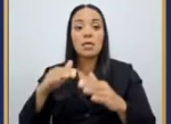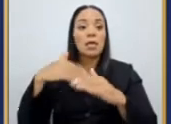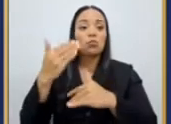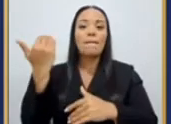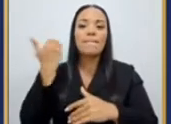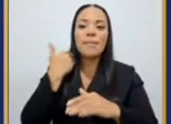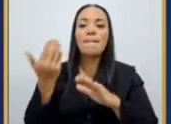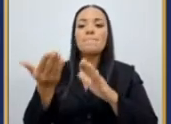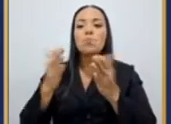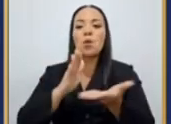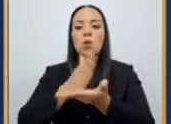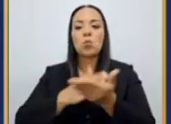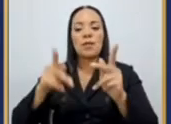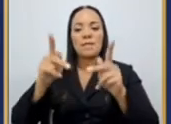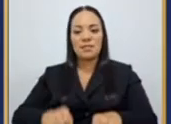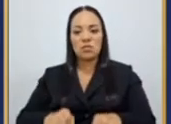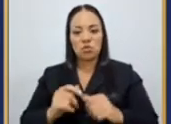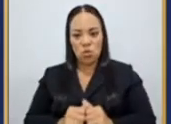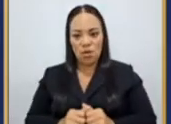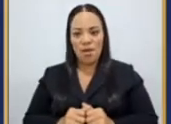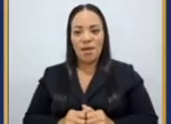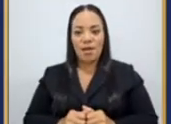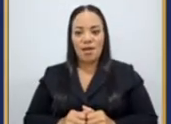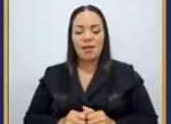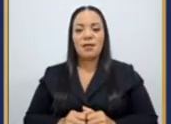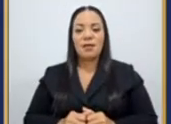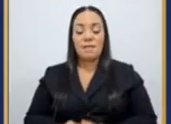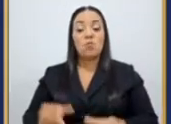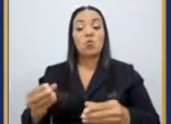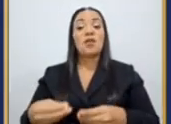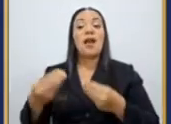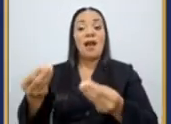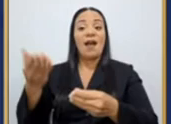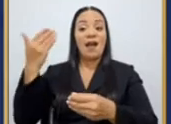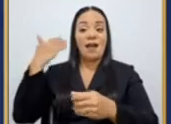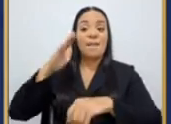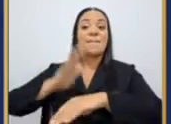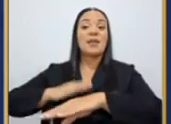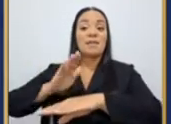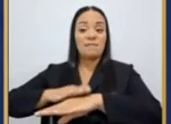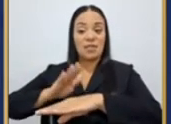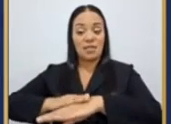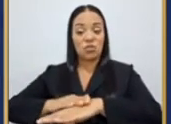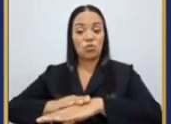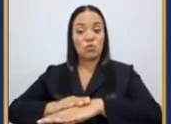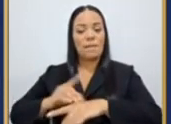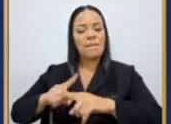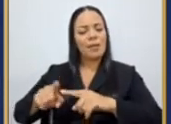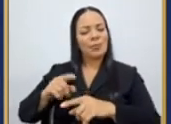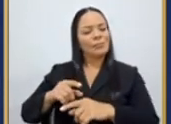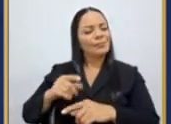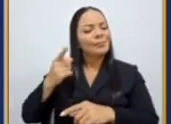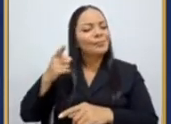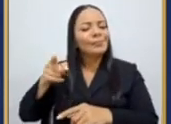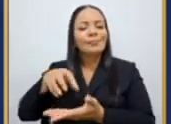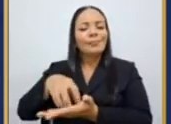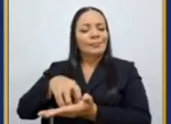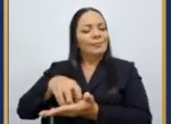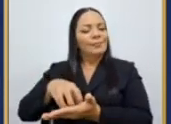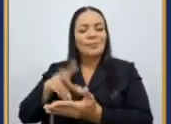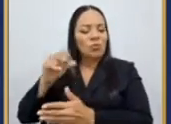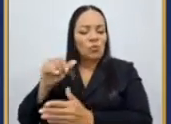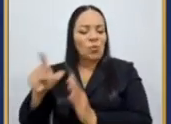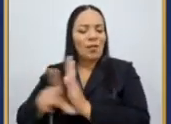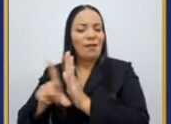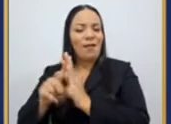debido a que se obtuvieron esos permisos de manera cuestionable sin cumplir con